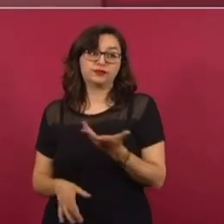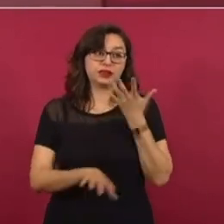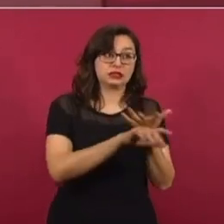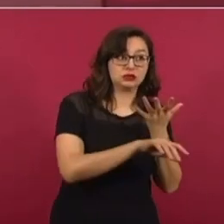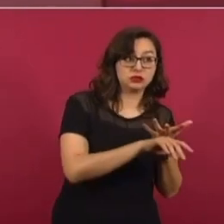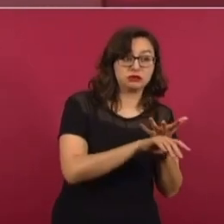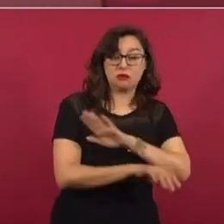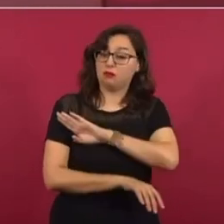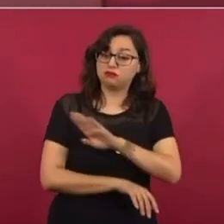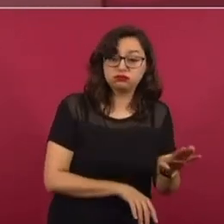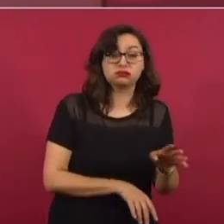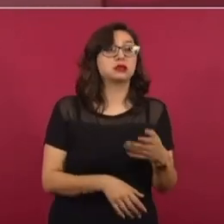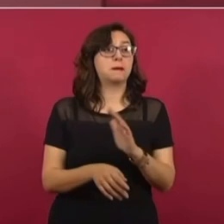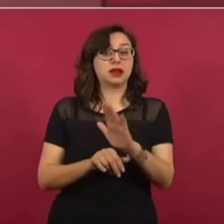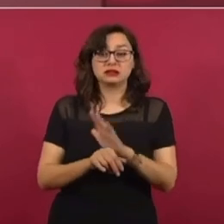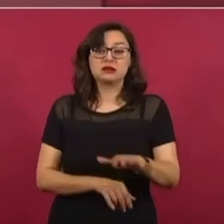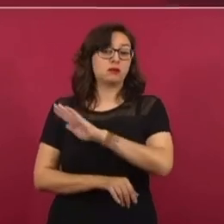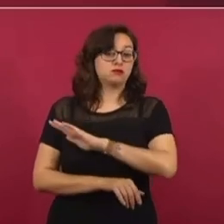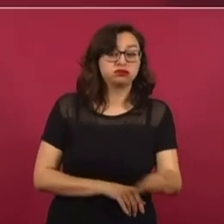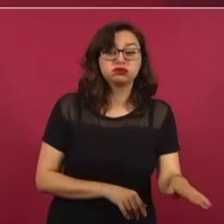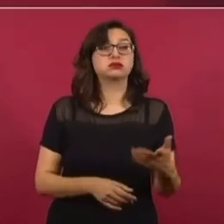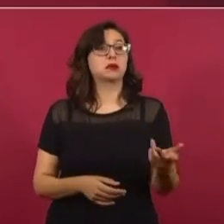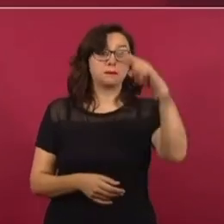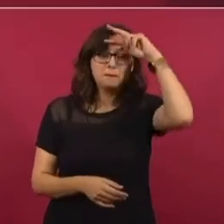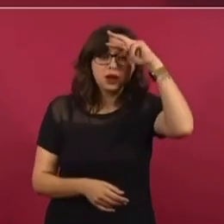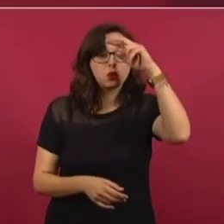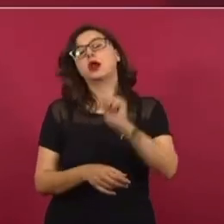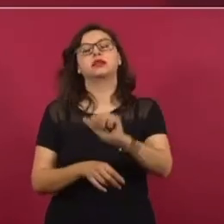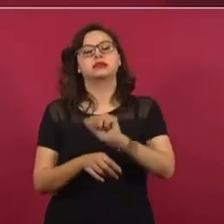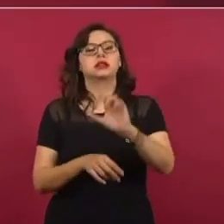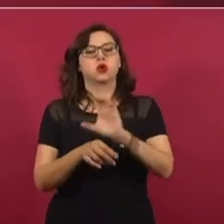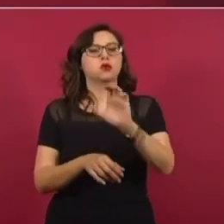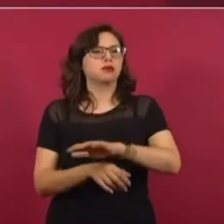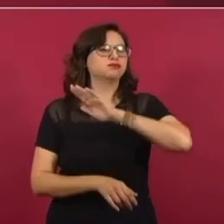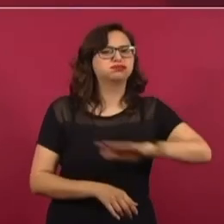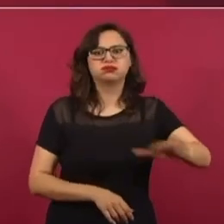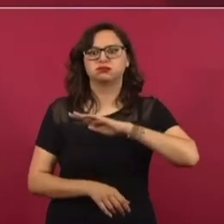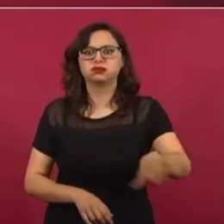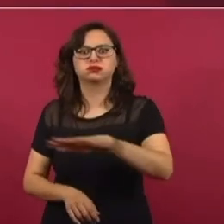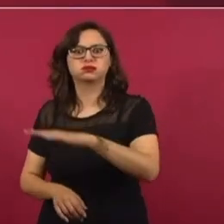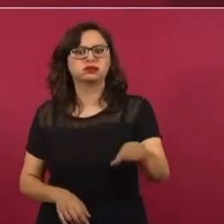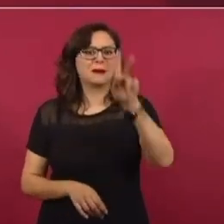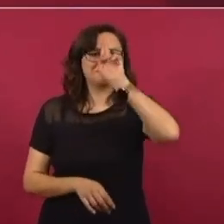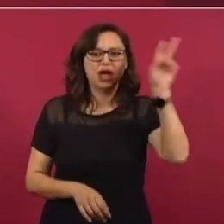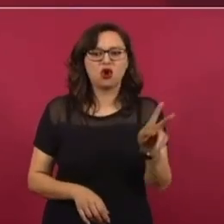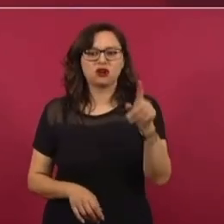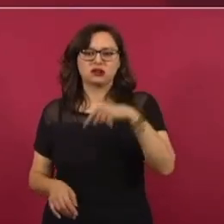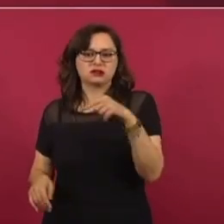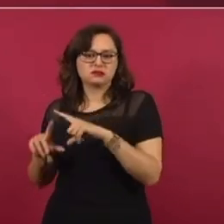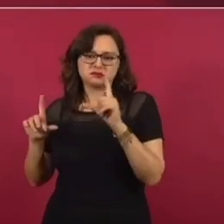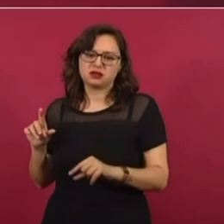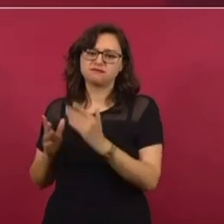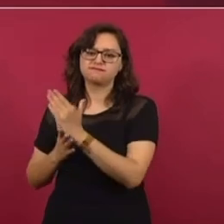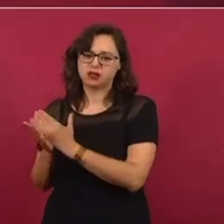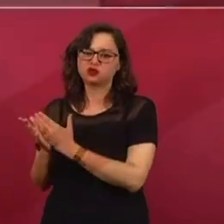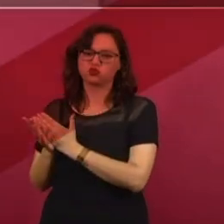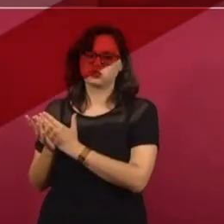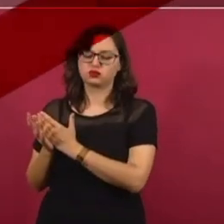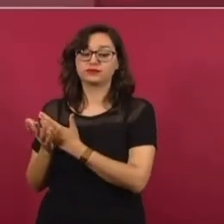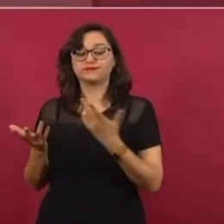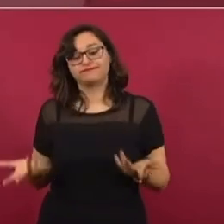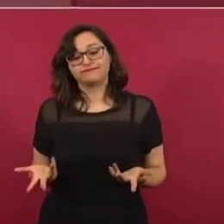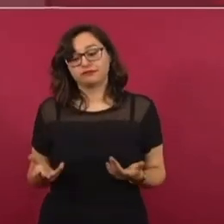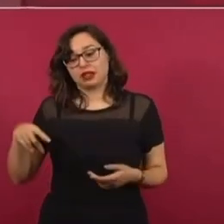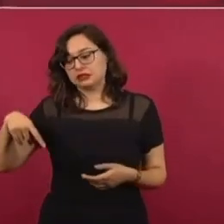que en Estados Unidos, que en Brasil, que en Perú, que en Argentina, que en Colombia y que en muchos otros países. Para que tengan un dato, nosotros